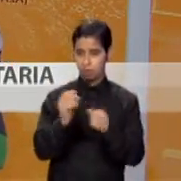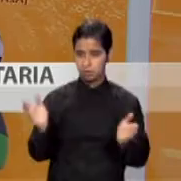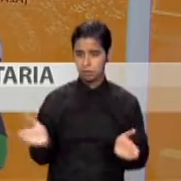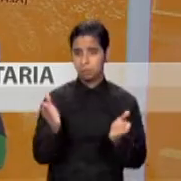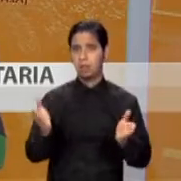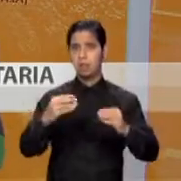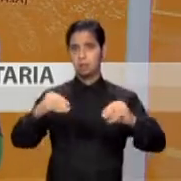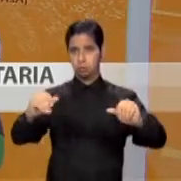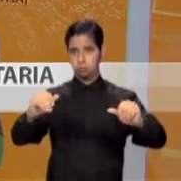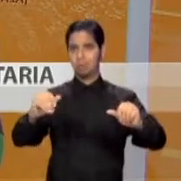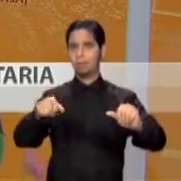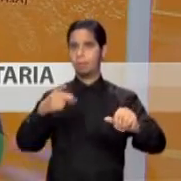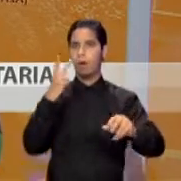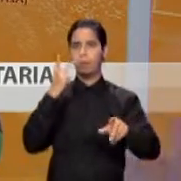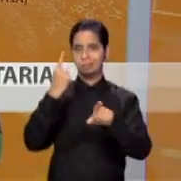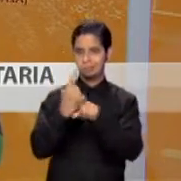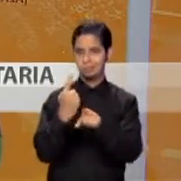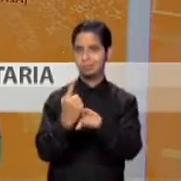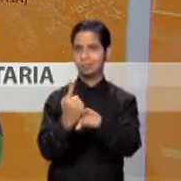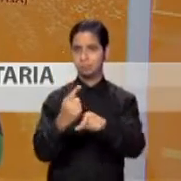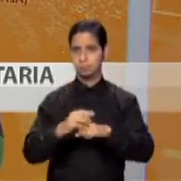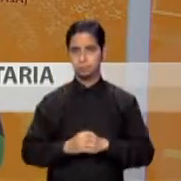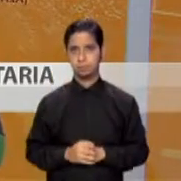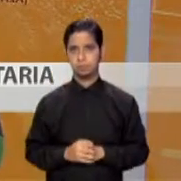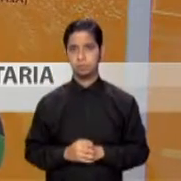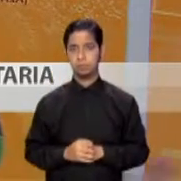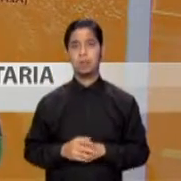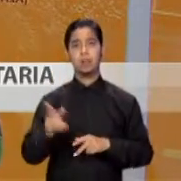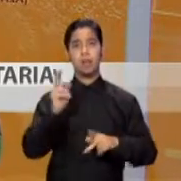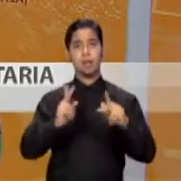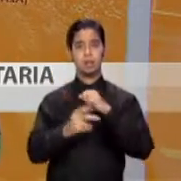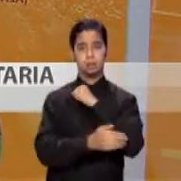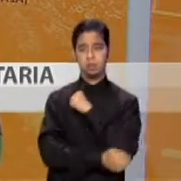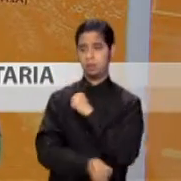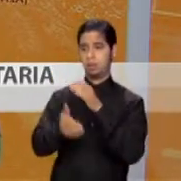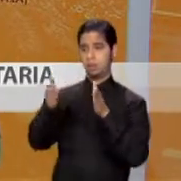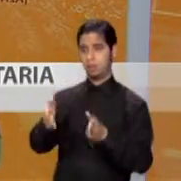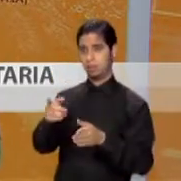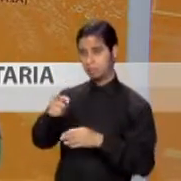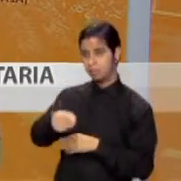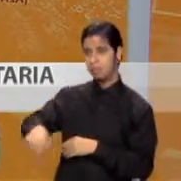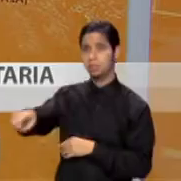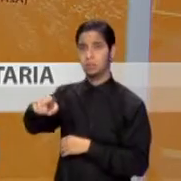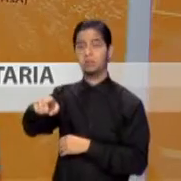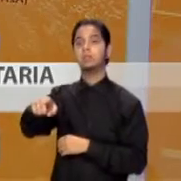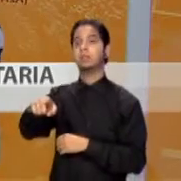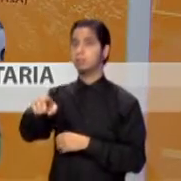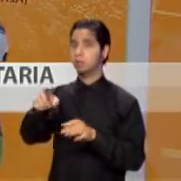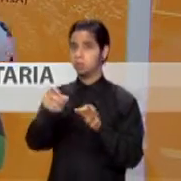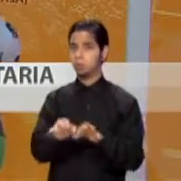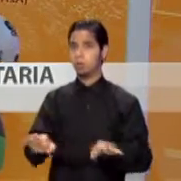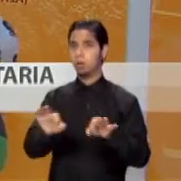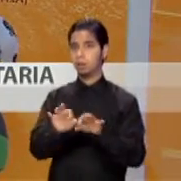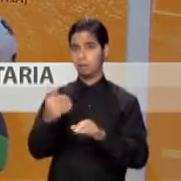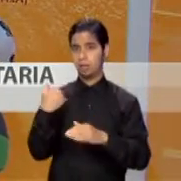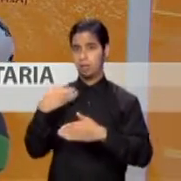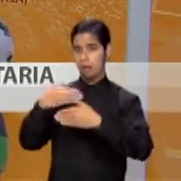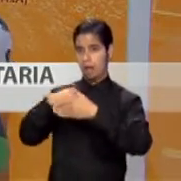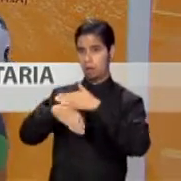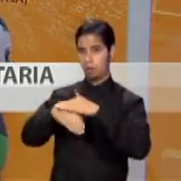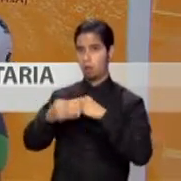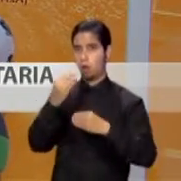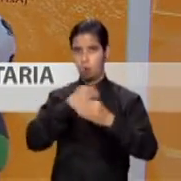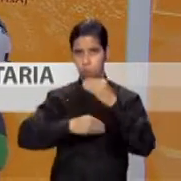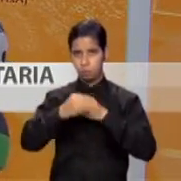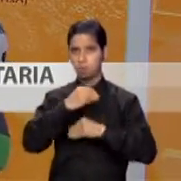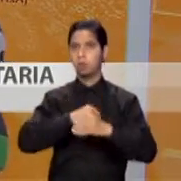promover la agricultura, para que las familias de bajos ingresos y de bajos recursos sociales tengan mayor acceso a una alimentación